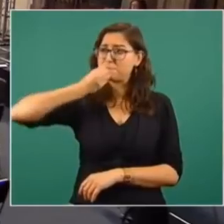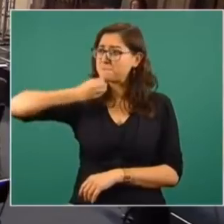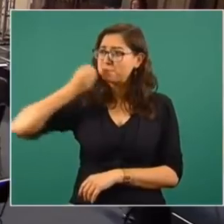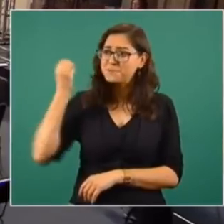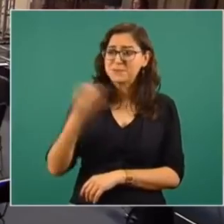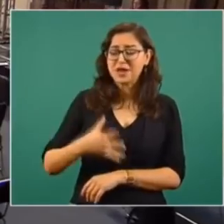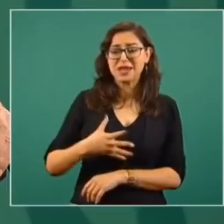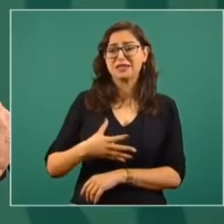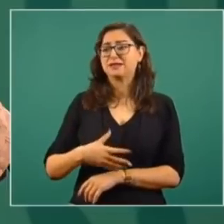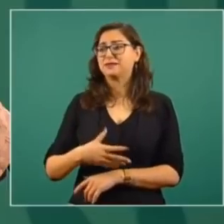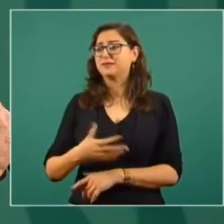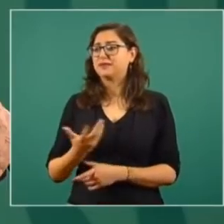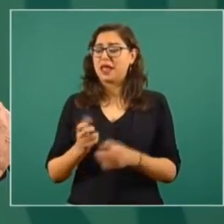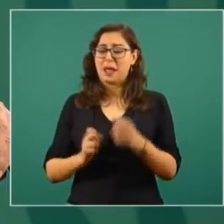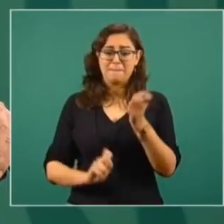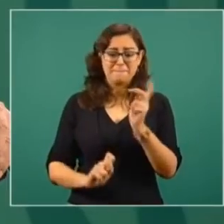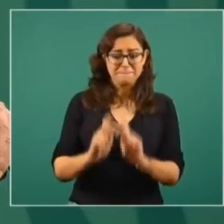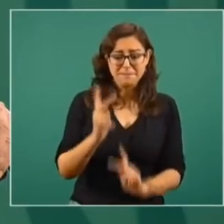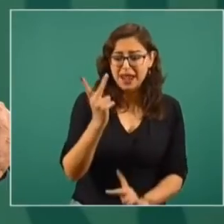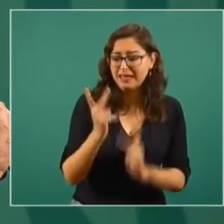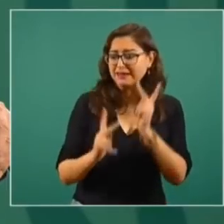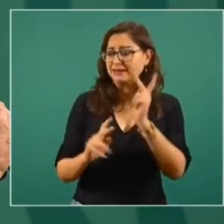cuanto a flora, en cuanto a fauna,